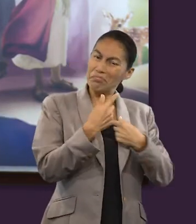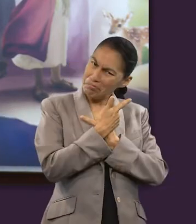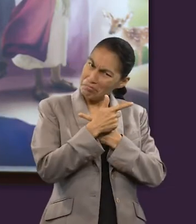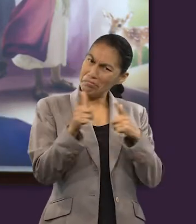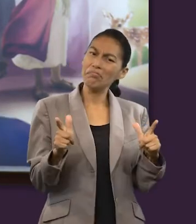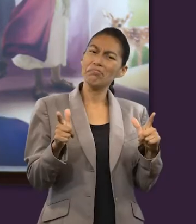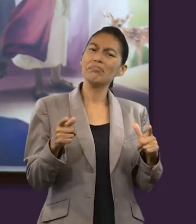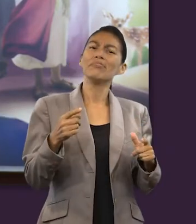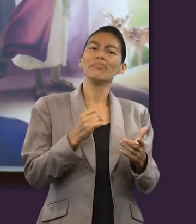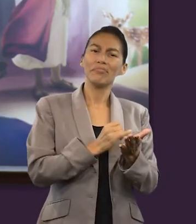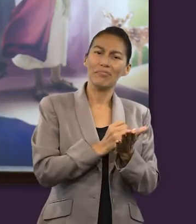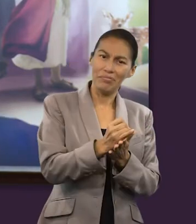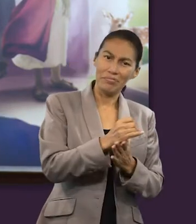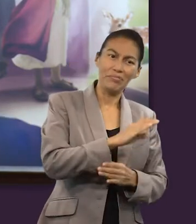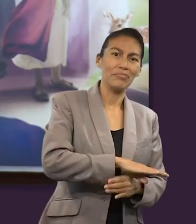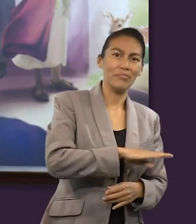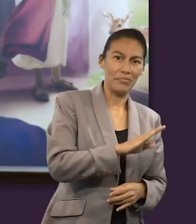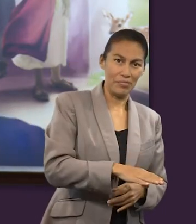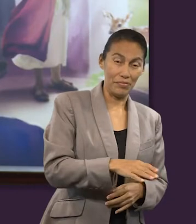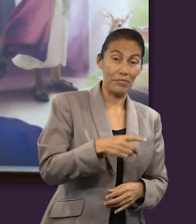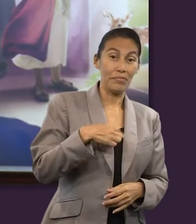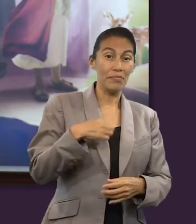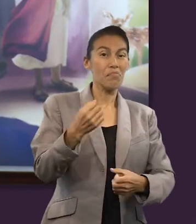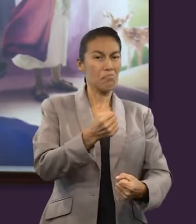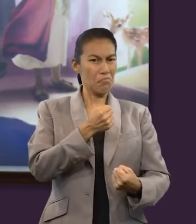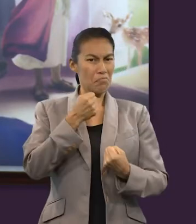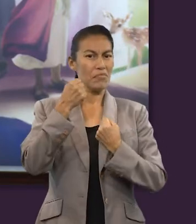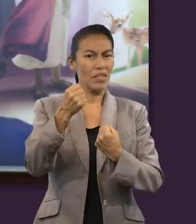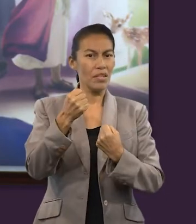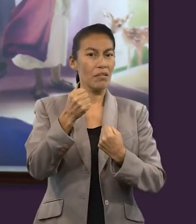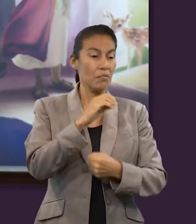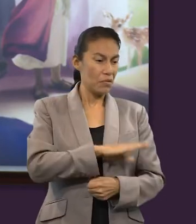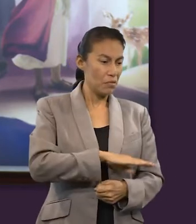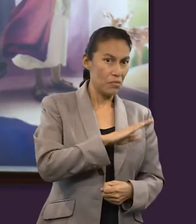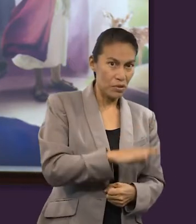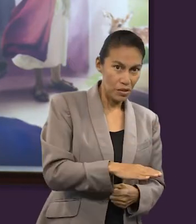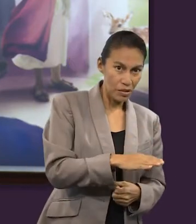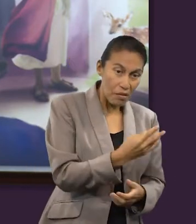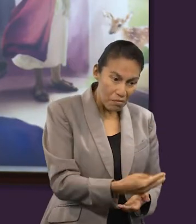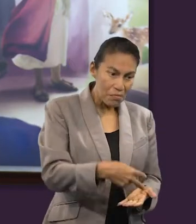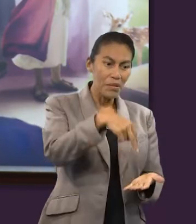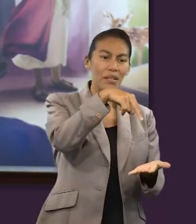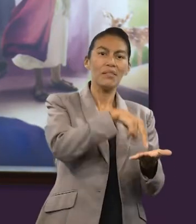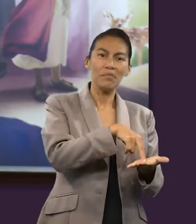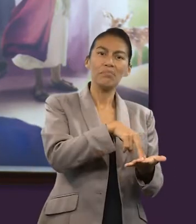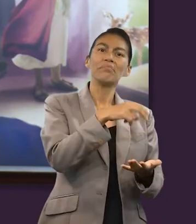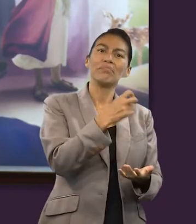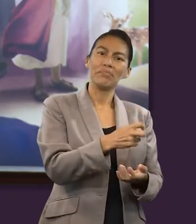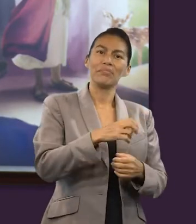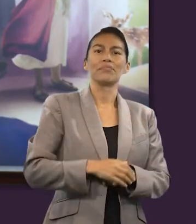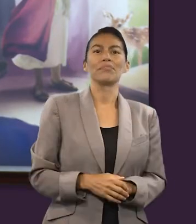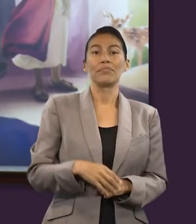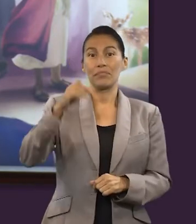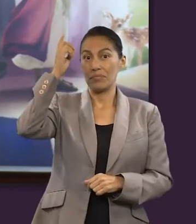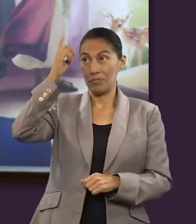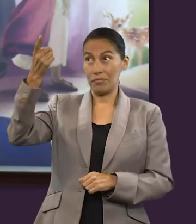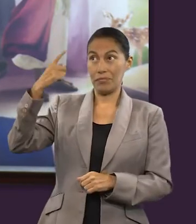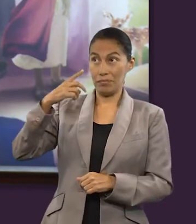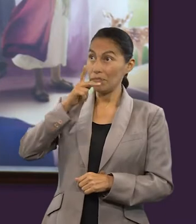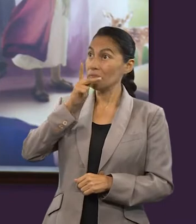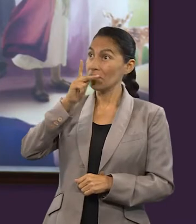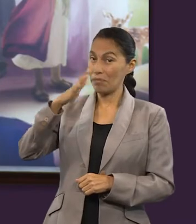poder para ponerlo y tengo poder para volverla a tomar. Ese